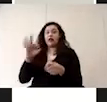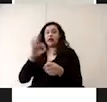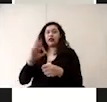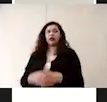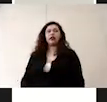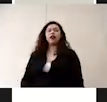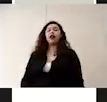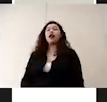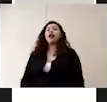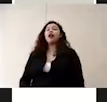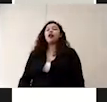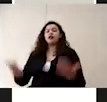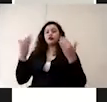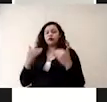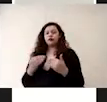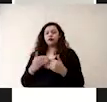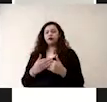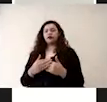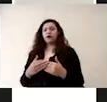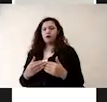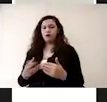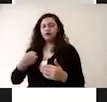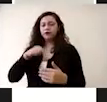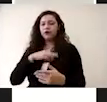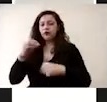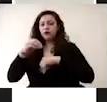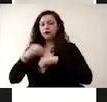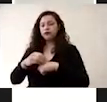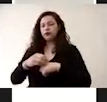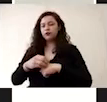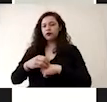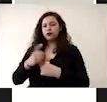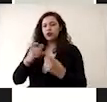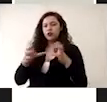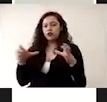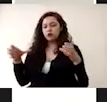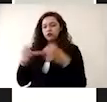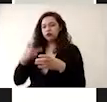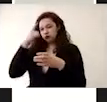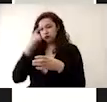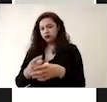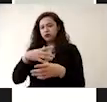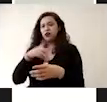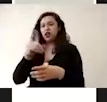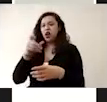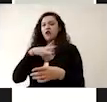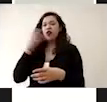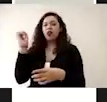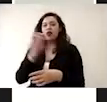Y posteriormente, lo podemos colocar en algún recipiente para evitar desperdiciar esa agua.